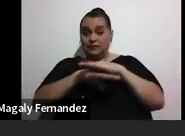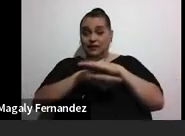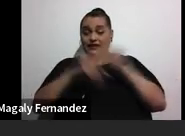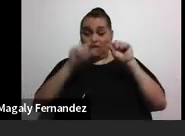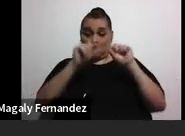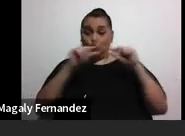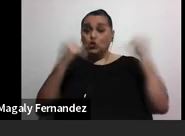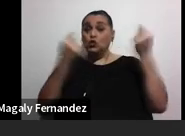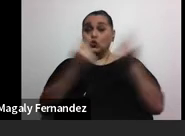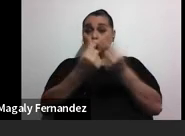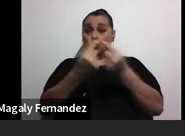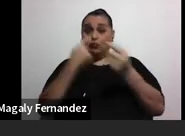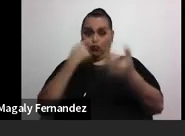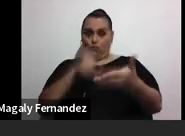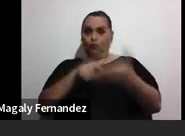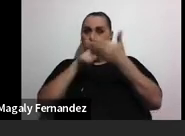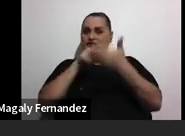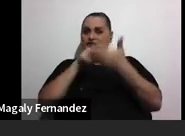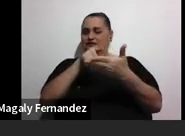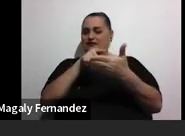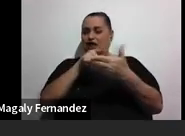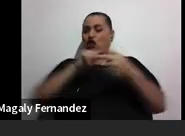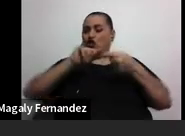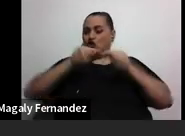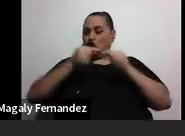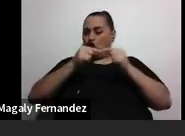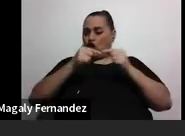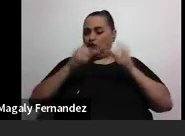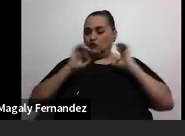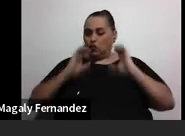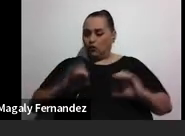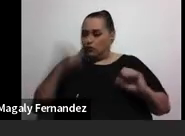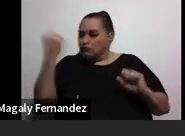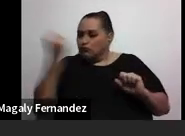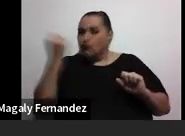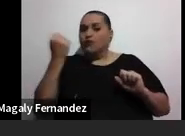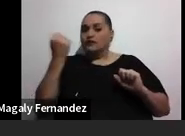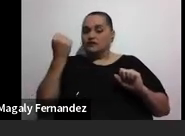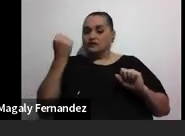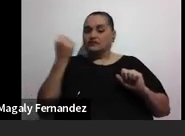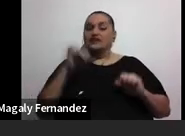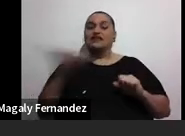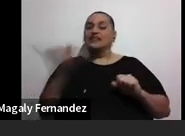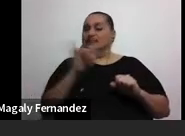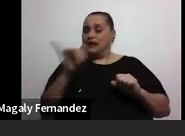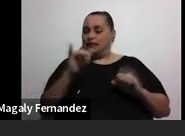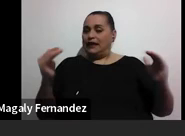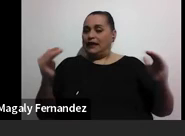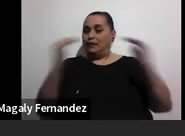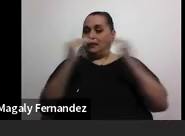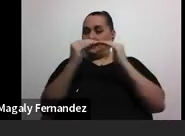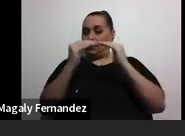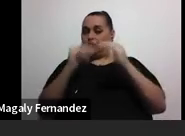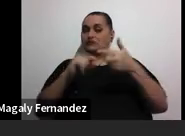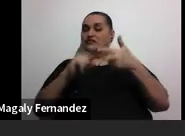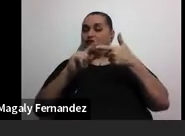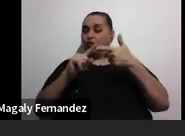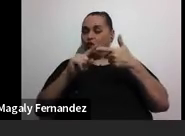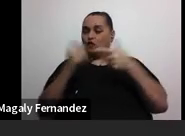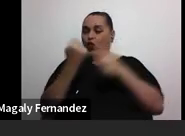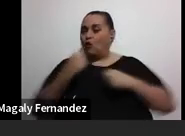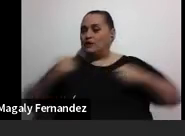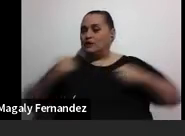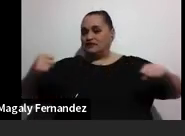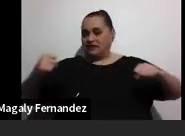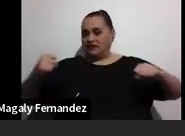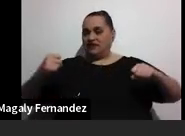creo que me está reflejando eso. Hay un tema de dolores musculares fuertes y está empatado en segundo lugar con la obesidad, la gastritis y